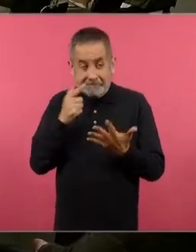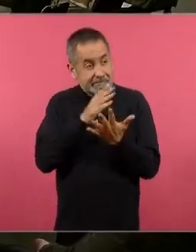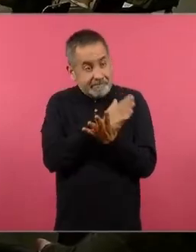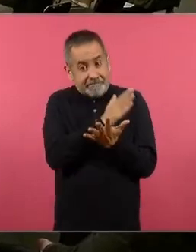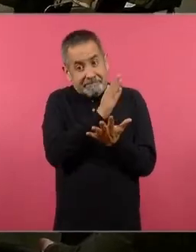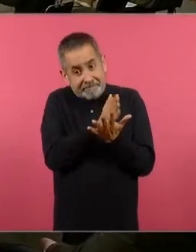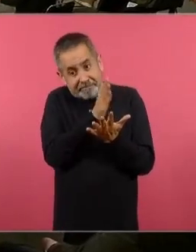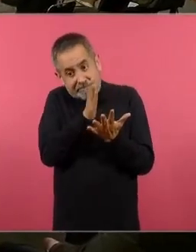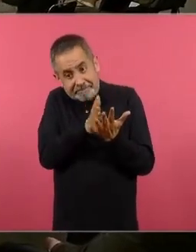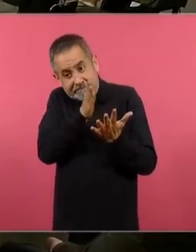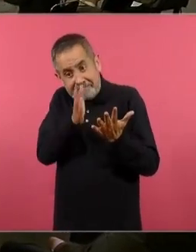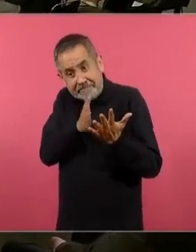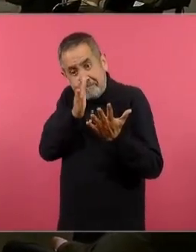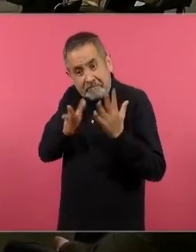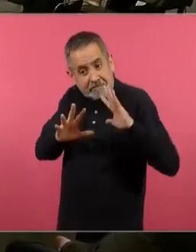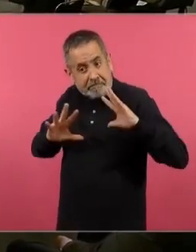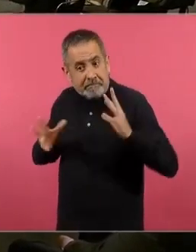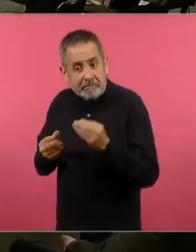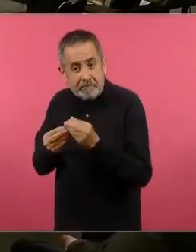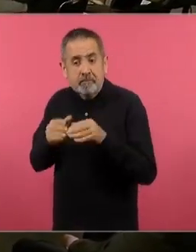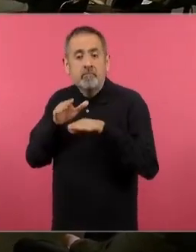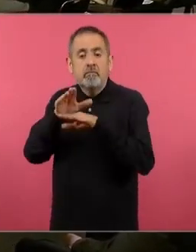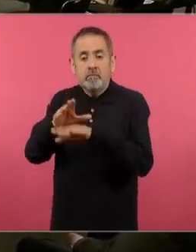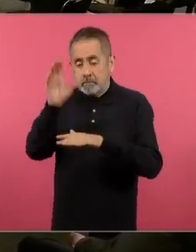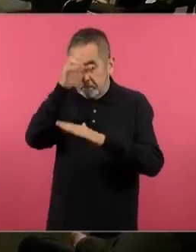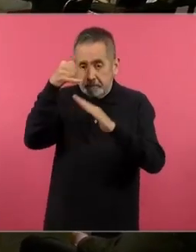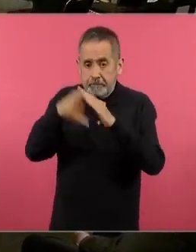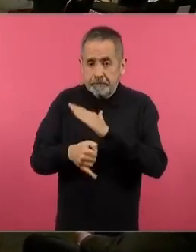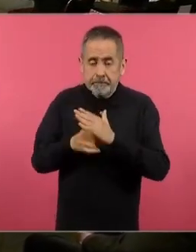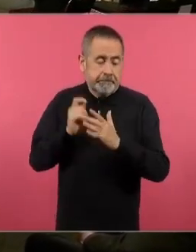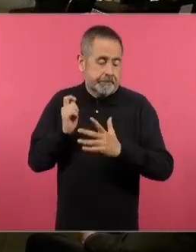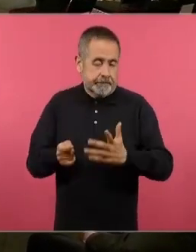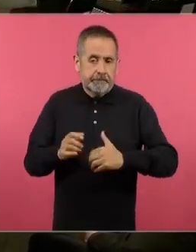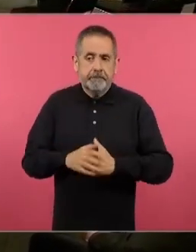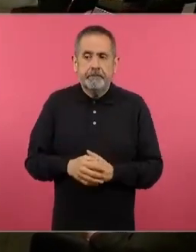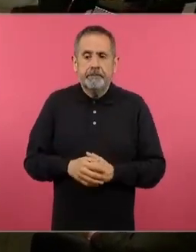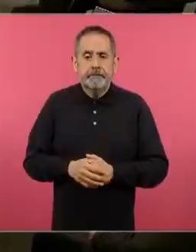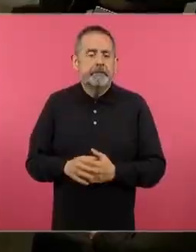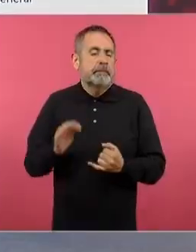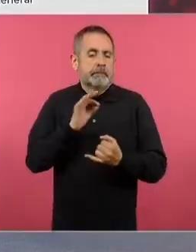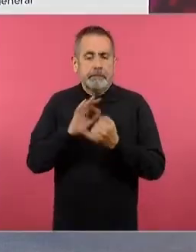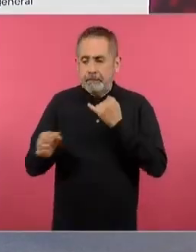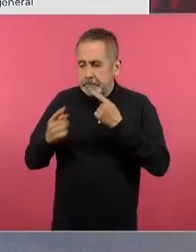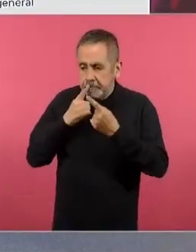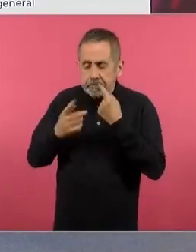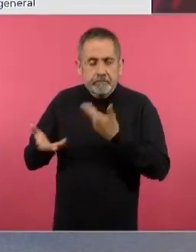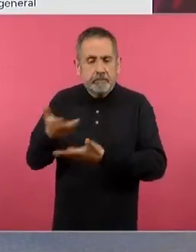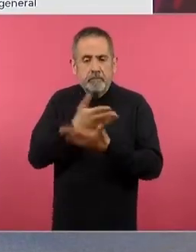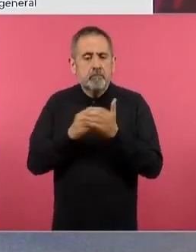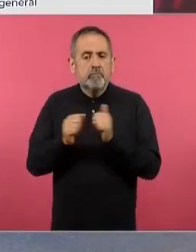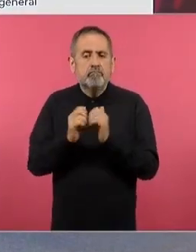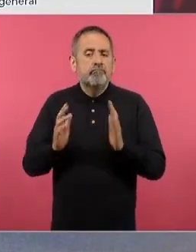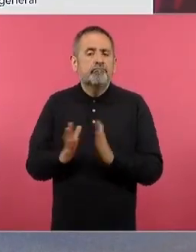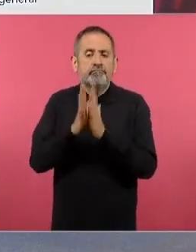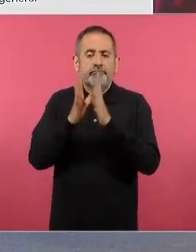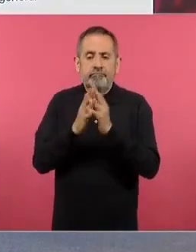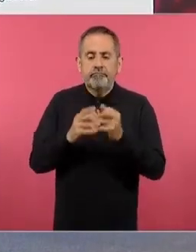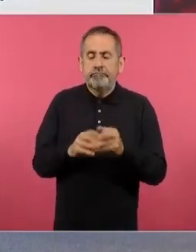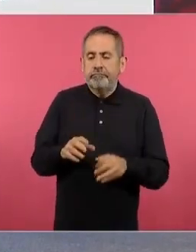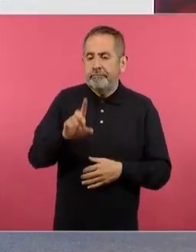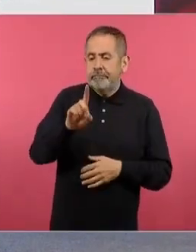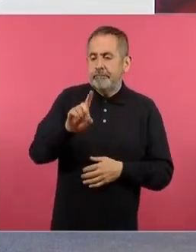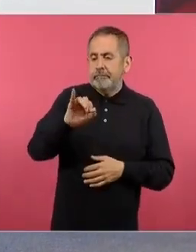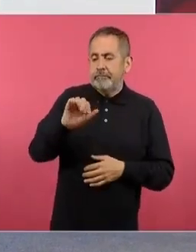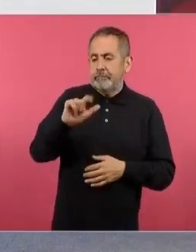de la estructura del pensamiento científico. Y por último, socializamos y aplicamos. La interacción dialógica